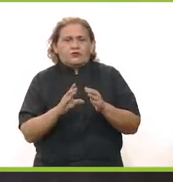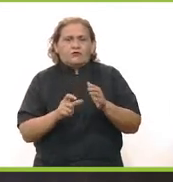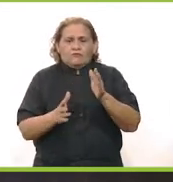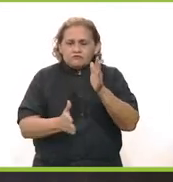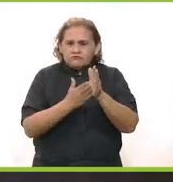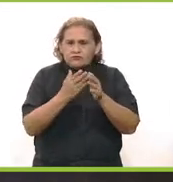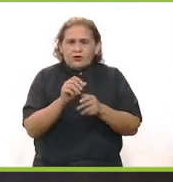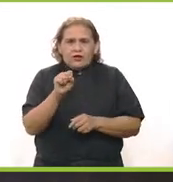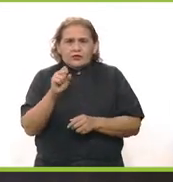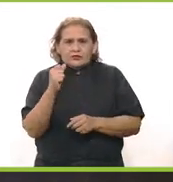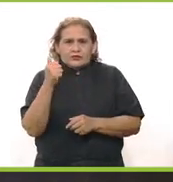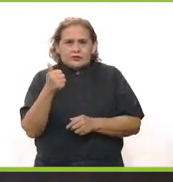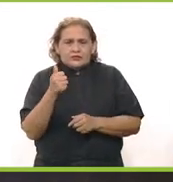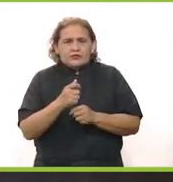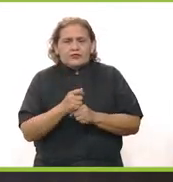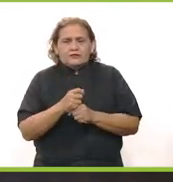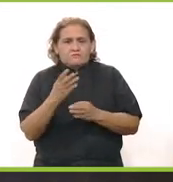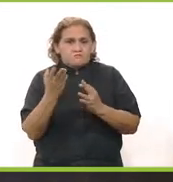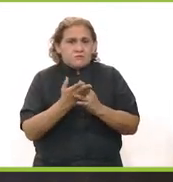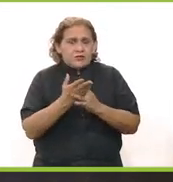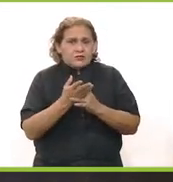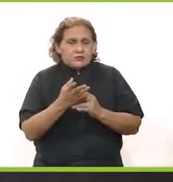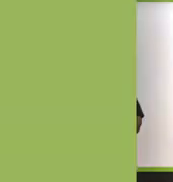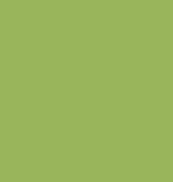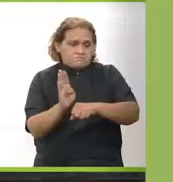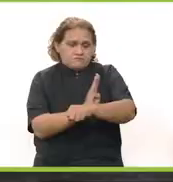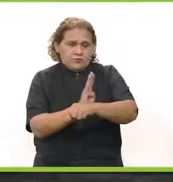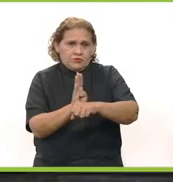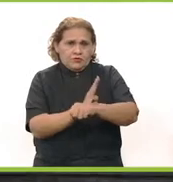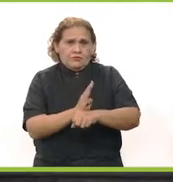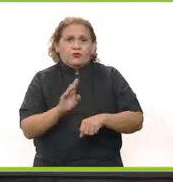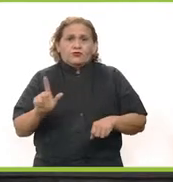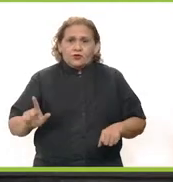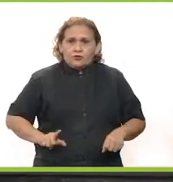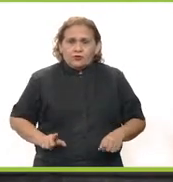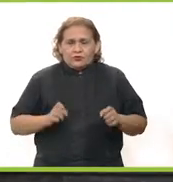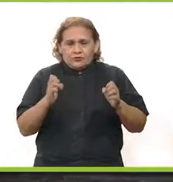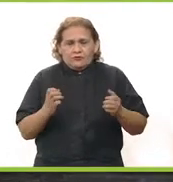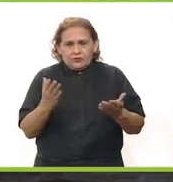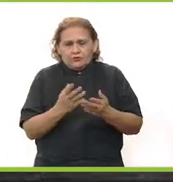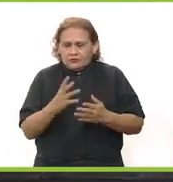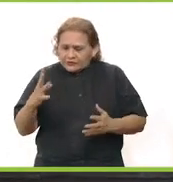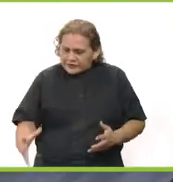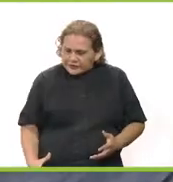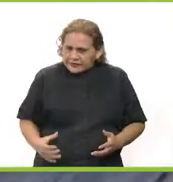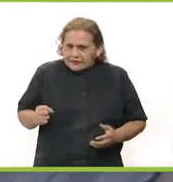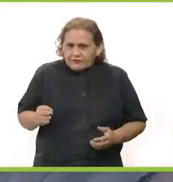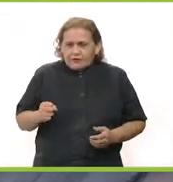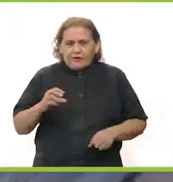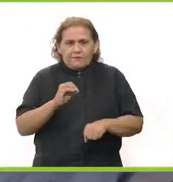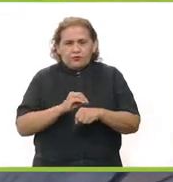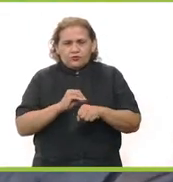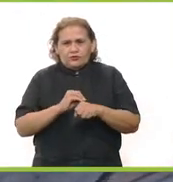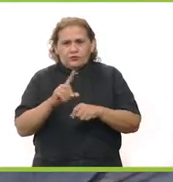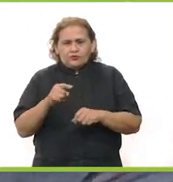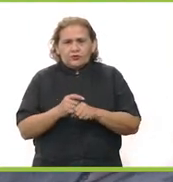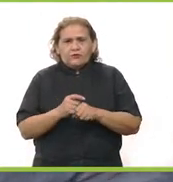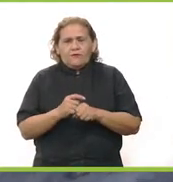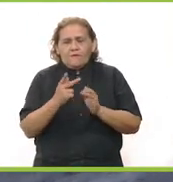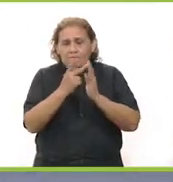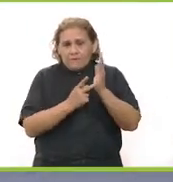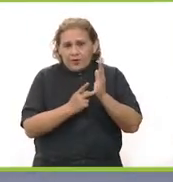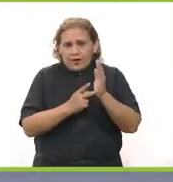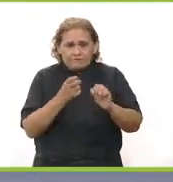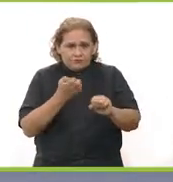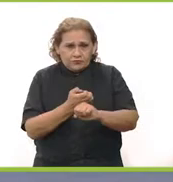construcción, hay 66 ramas de la economía que se ven beneficiadas. Por eso, desde el gobierno del Estado, pues estamos haciendo un gran esfuerzo y pusimos